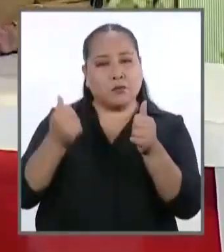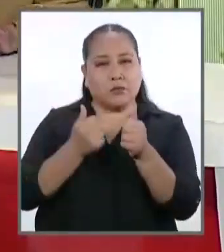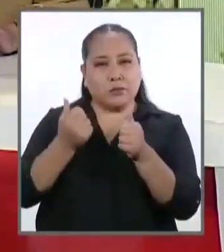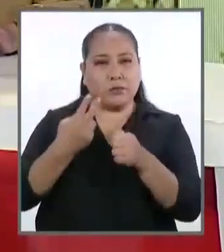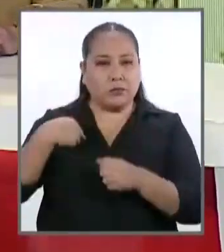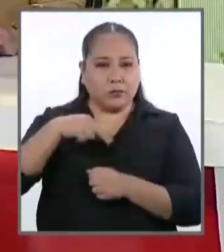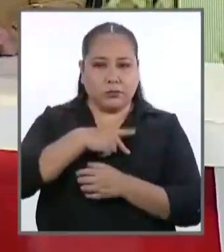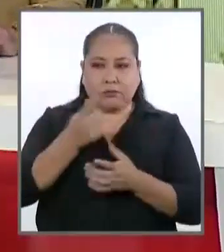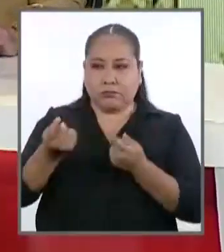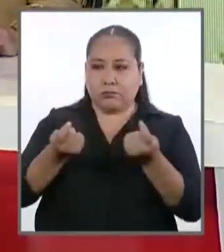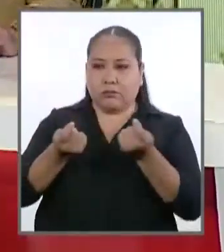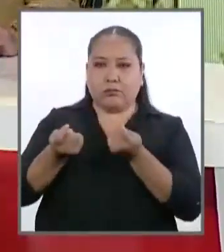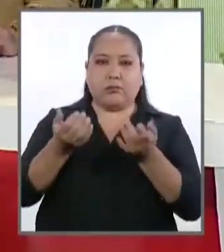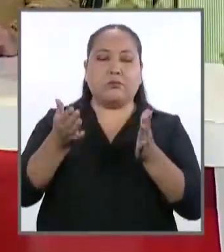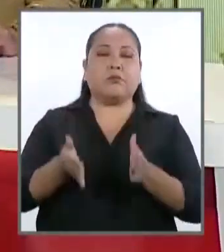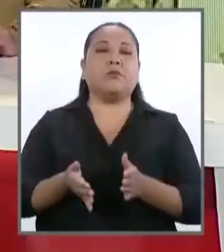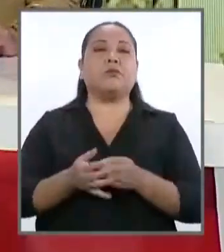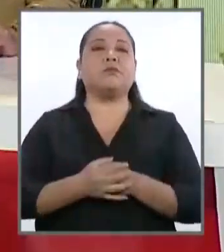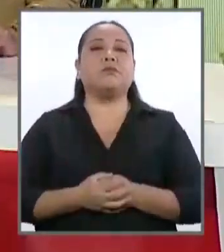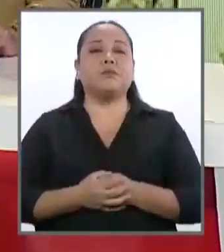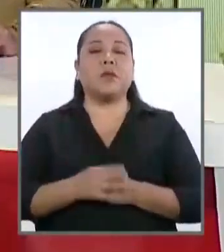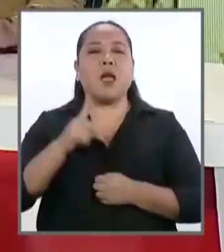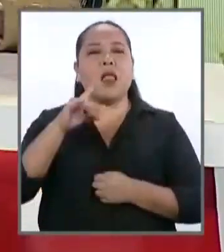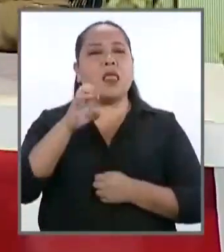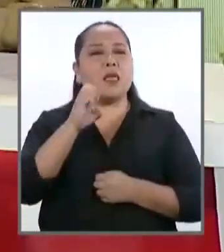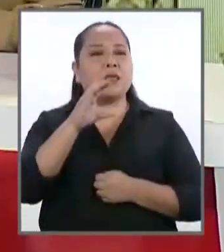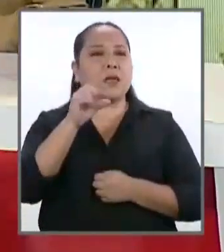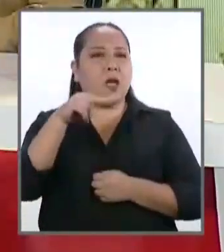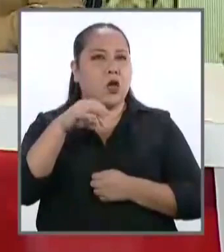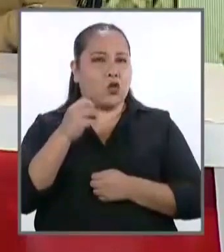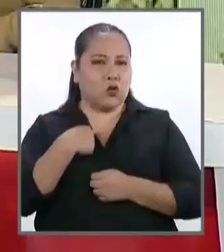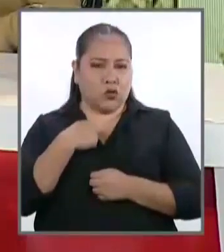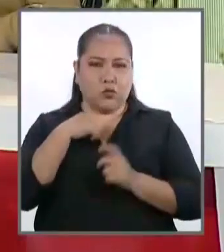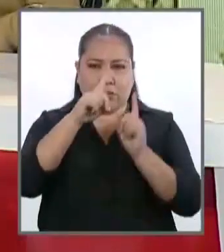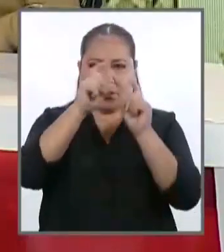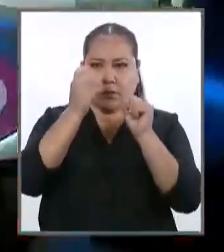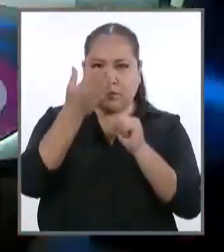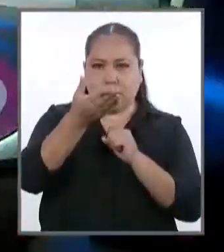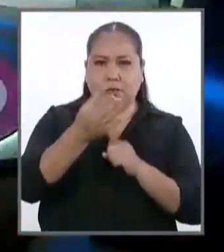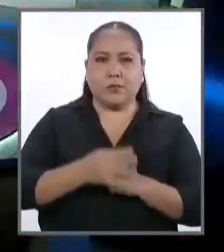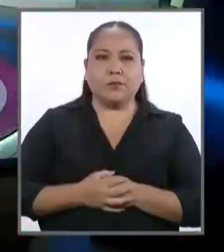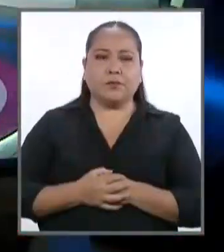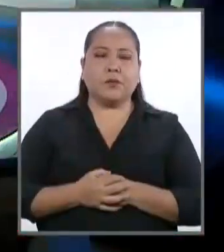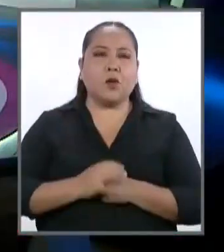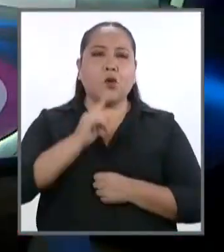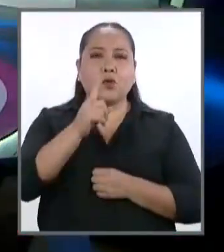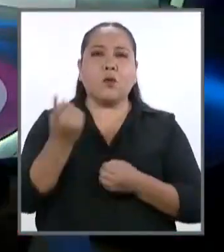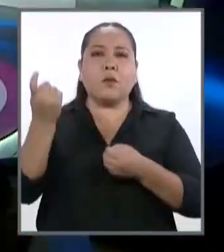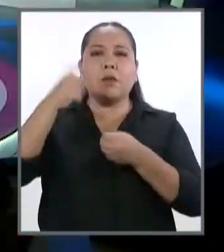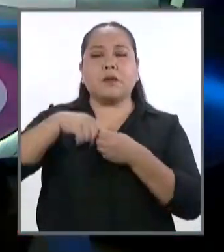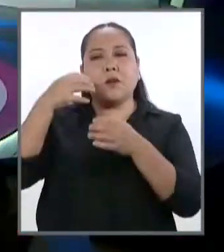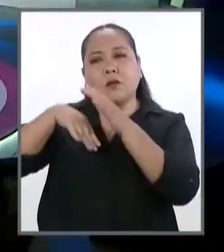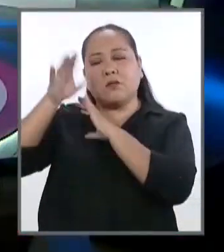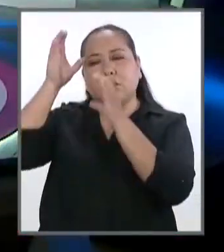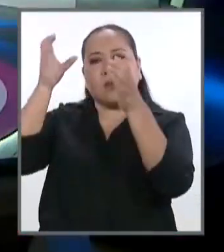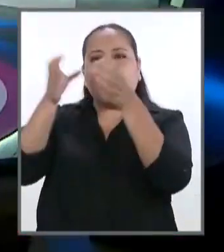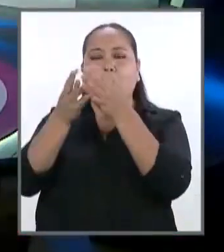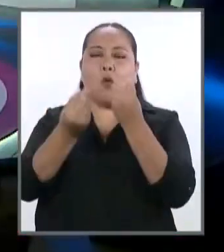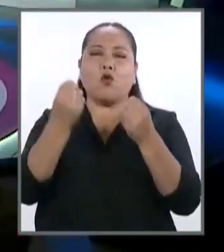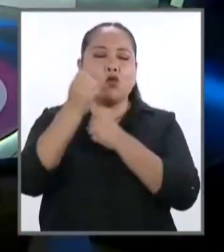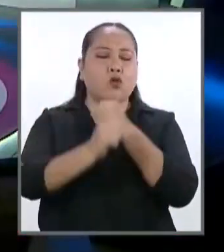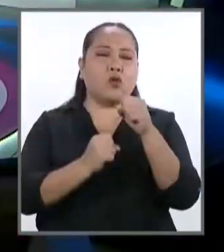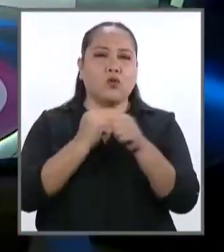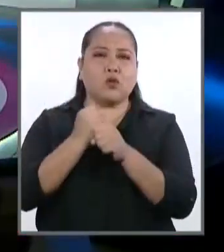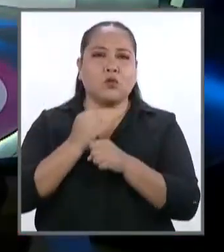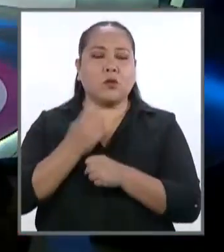por parte de los moderadores. Señor Lescano, me toca hacerle la preformulada, pregunta usted. Ha sido parlamentario muchos años, por el